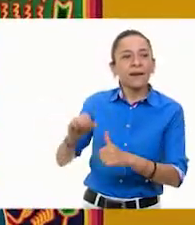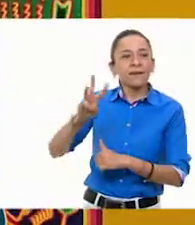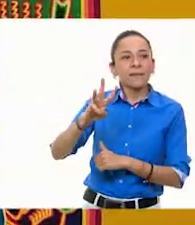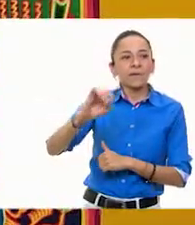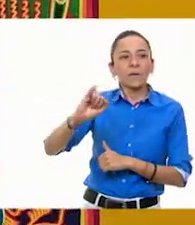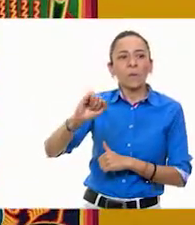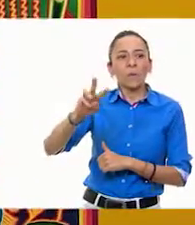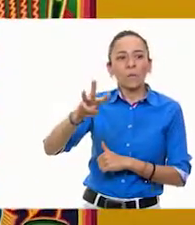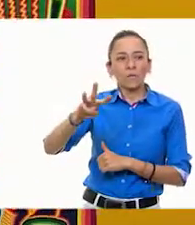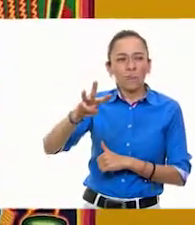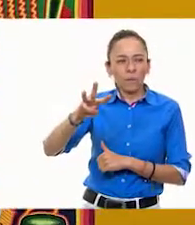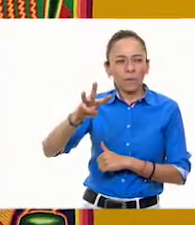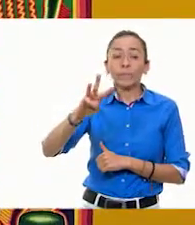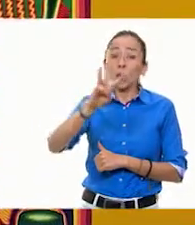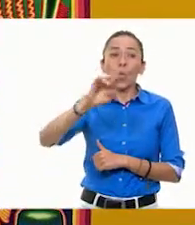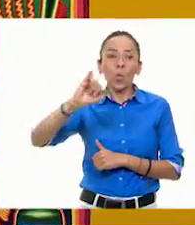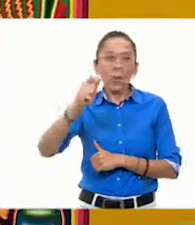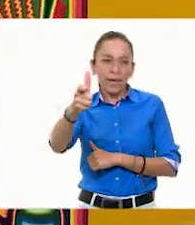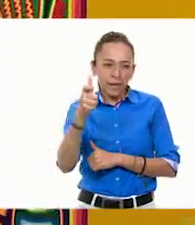muy bien, ¿cómo lo ves, Oscar?